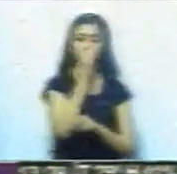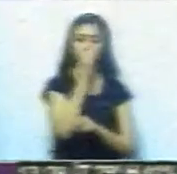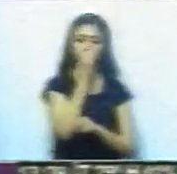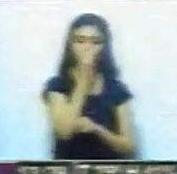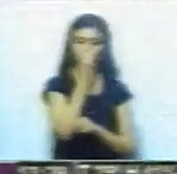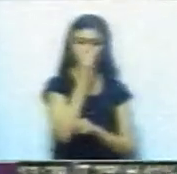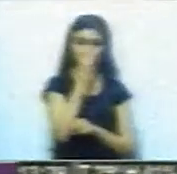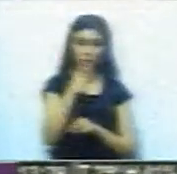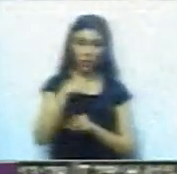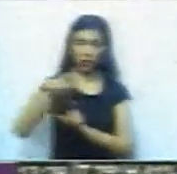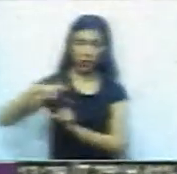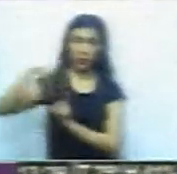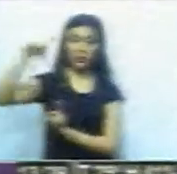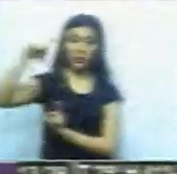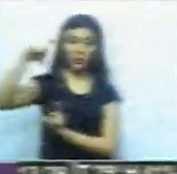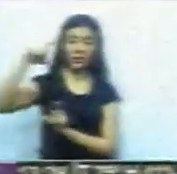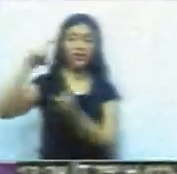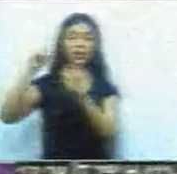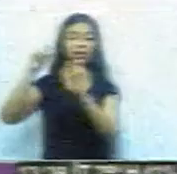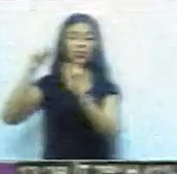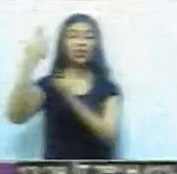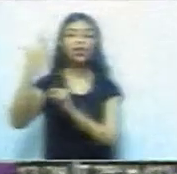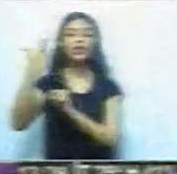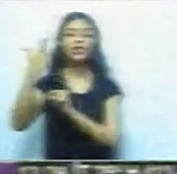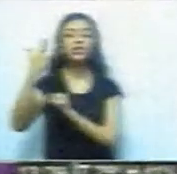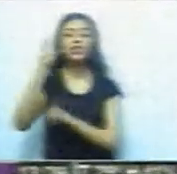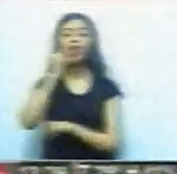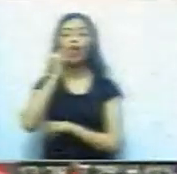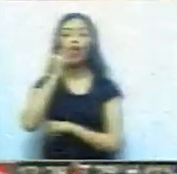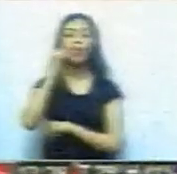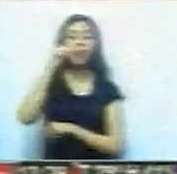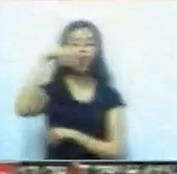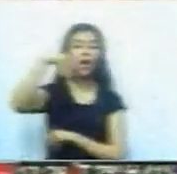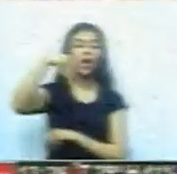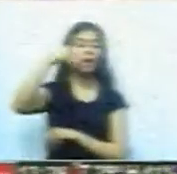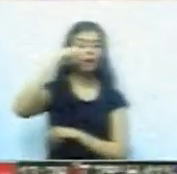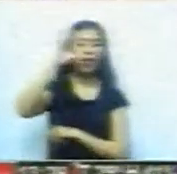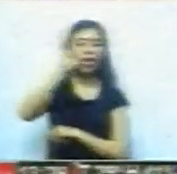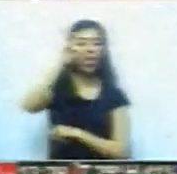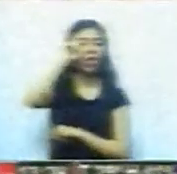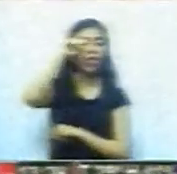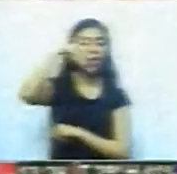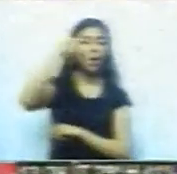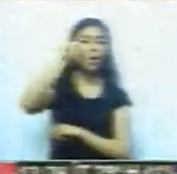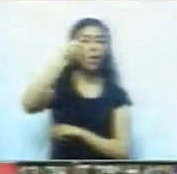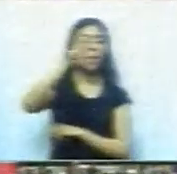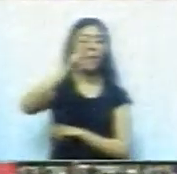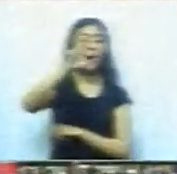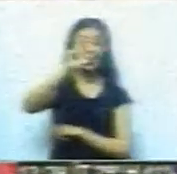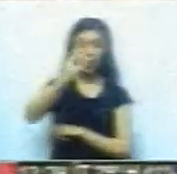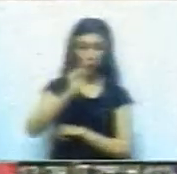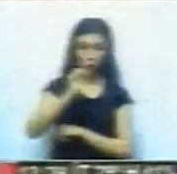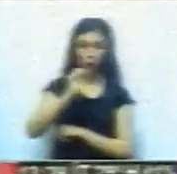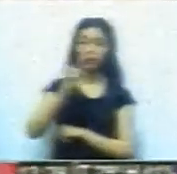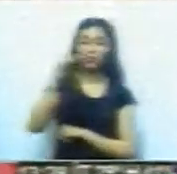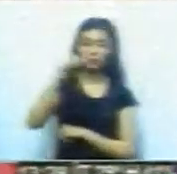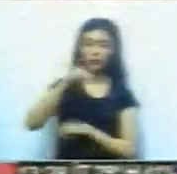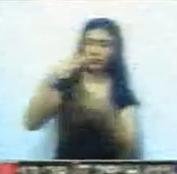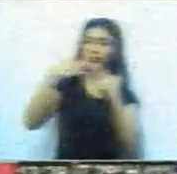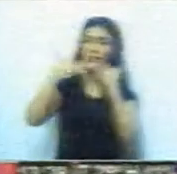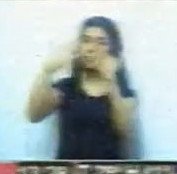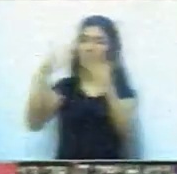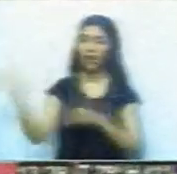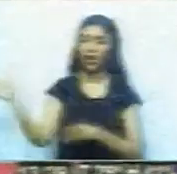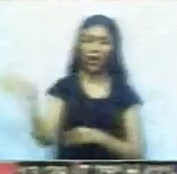Y yo estoy en la 132, todo en la misma sábana. Quiero agradecer, agradecer y agradecer a toda la gente, a todo